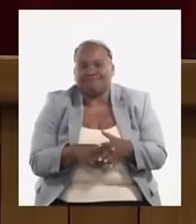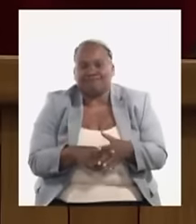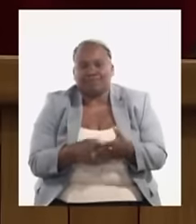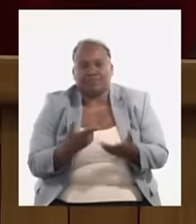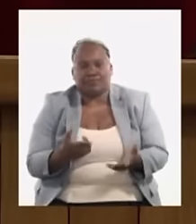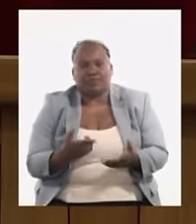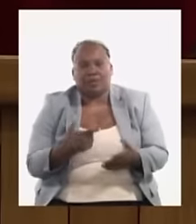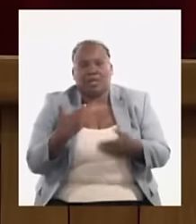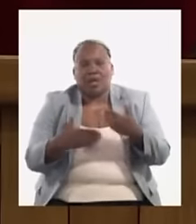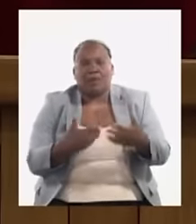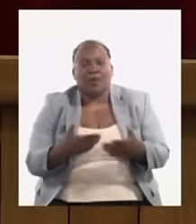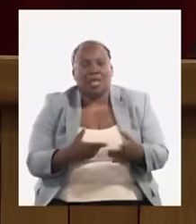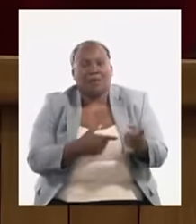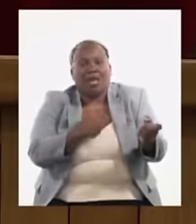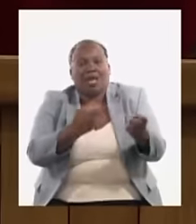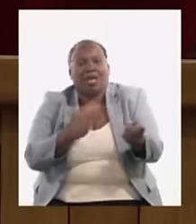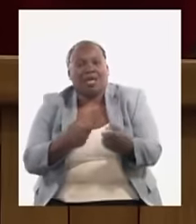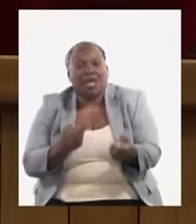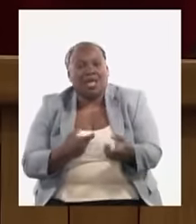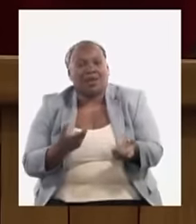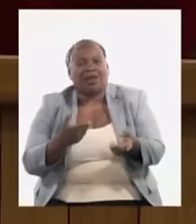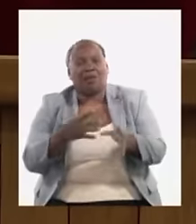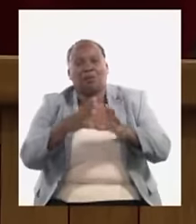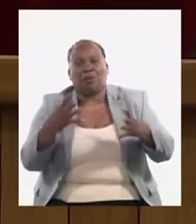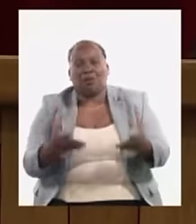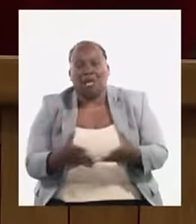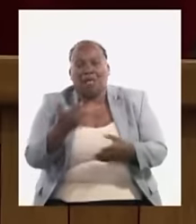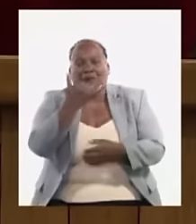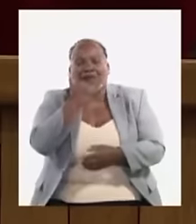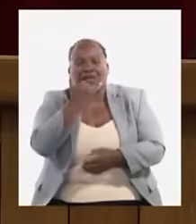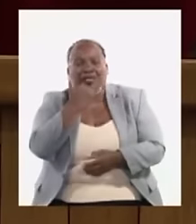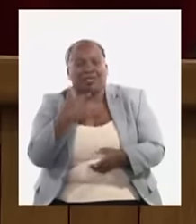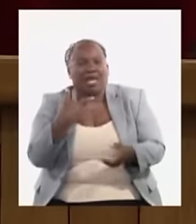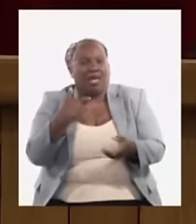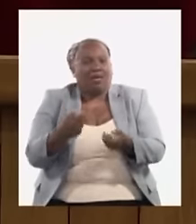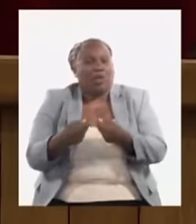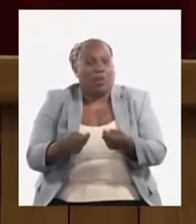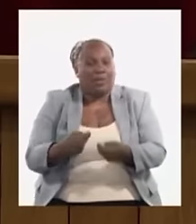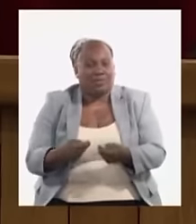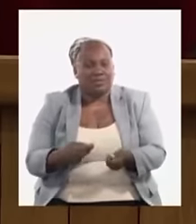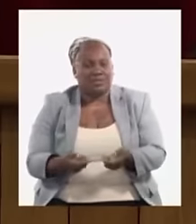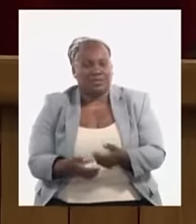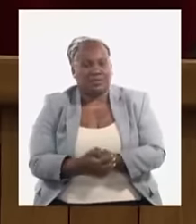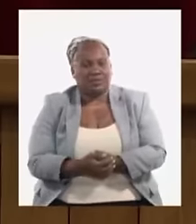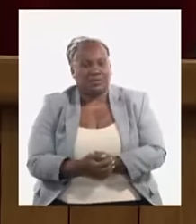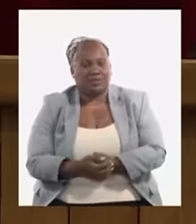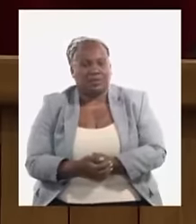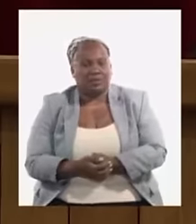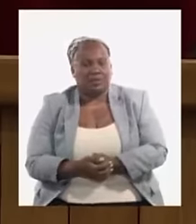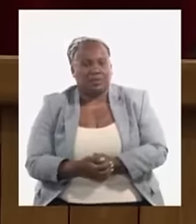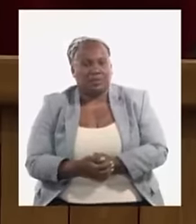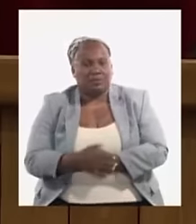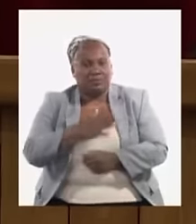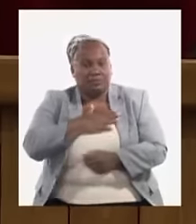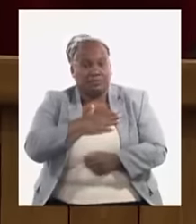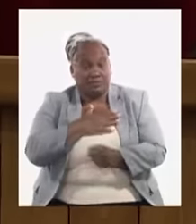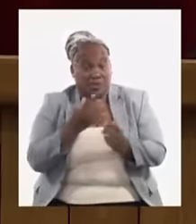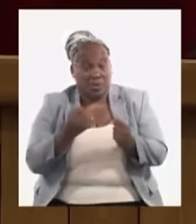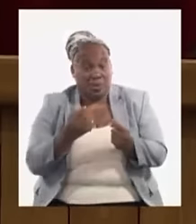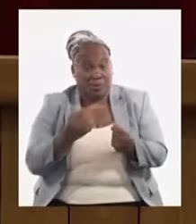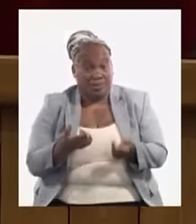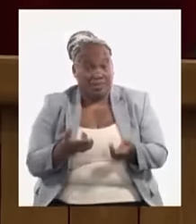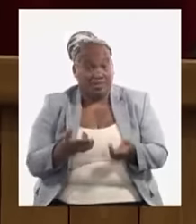inciden en la economía mundial, en el comercio. Y nuestra economía está